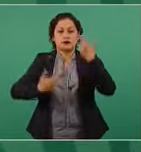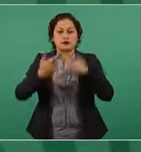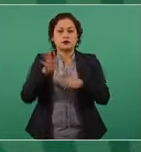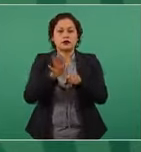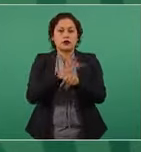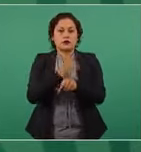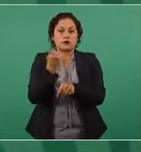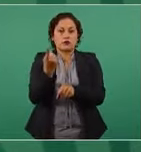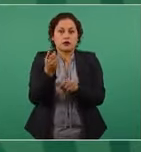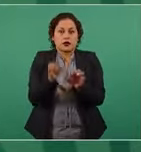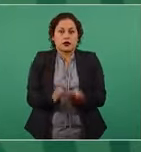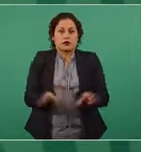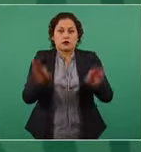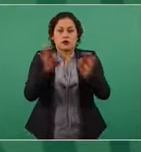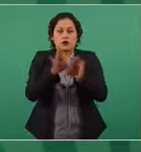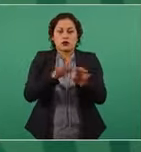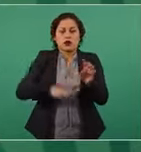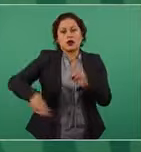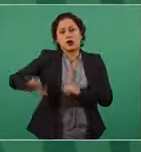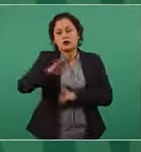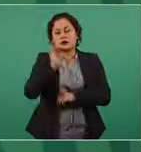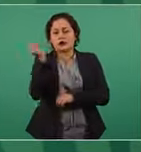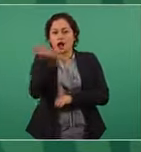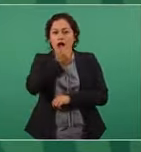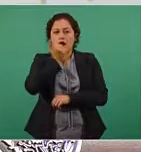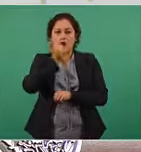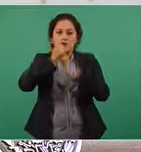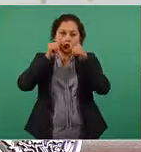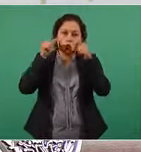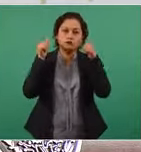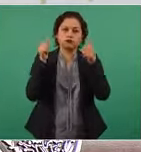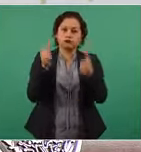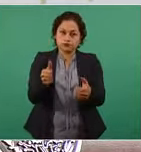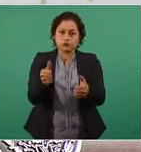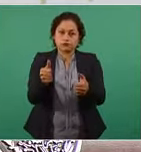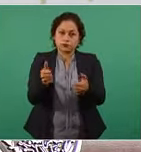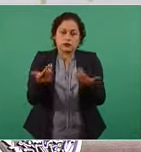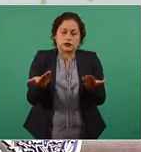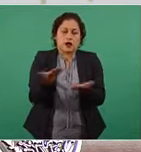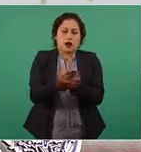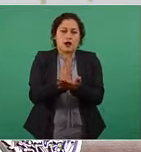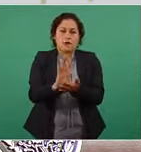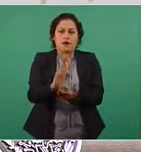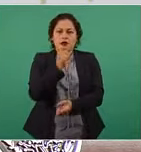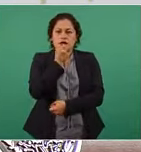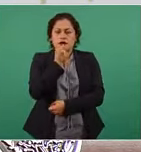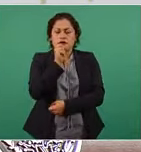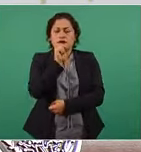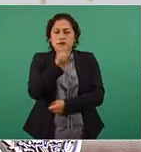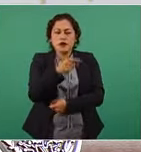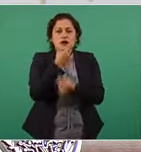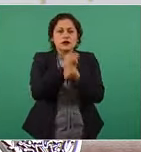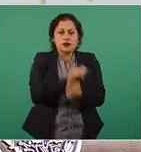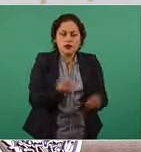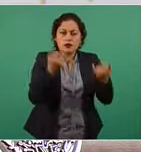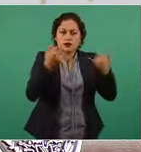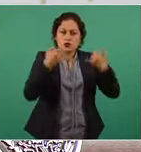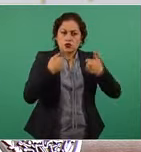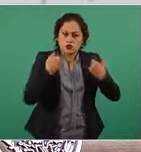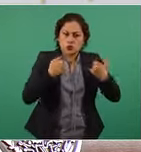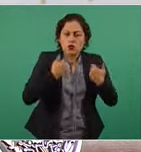educación y de la situación emocional de los niños, de las niñas, de los